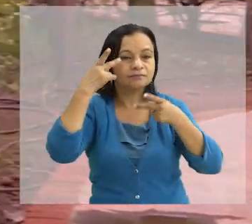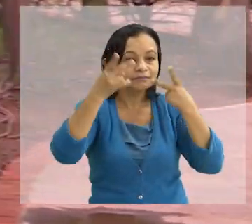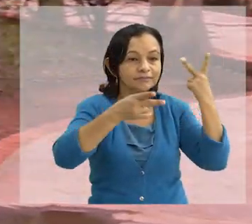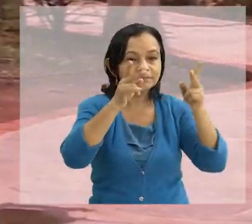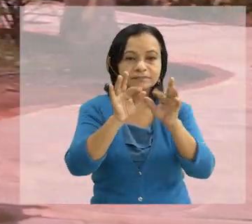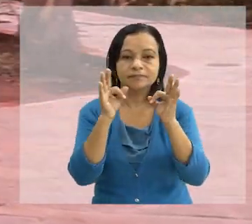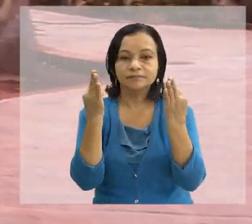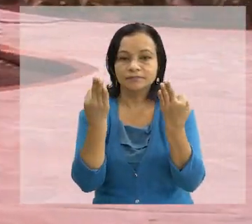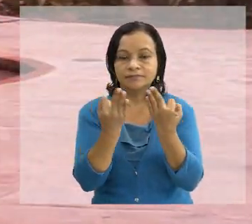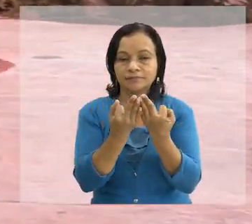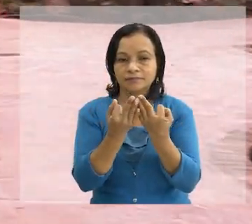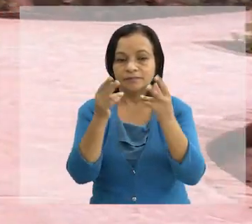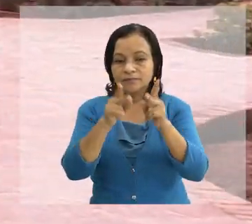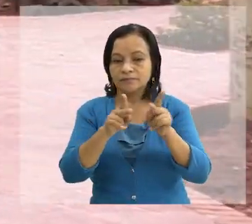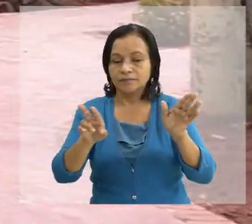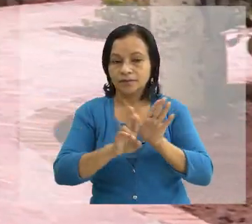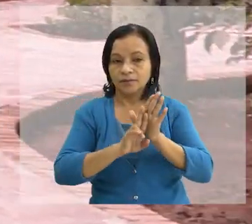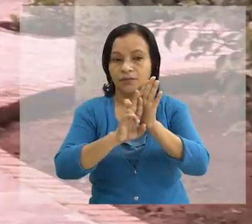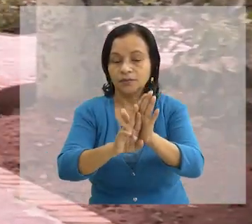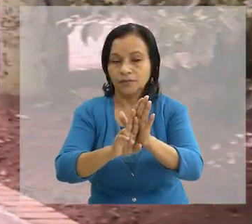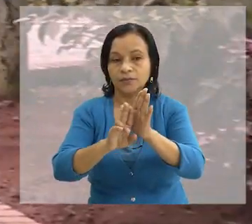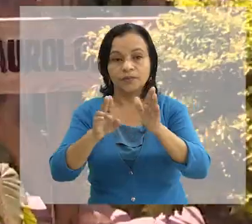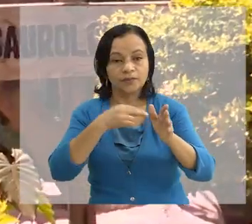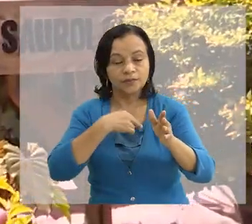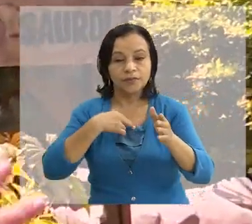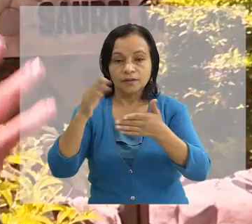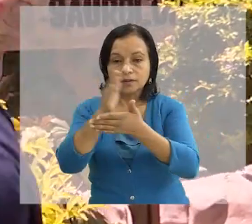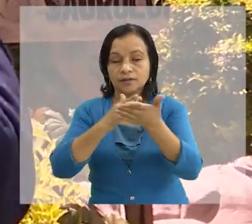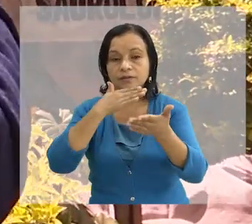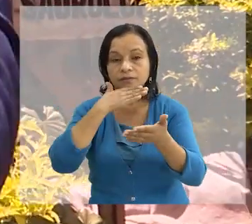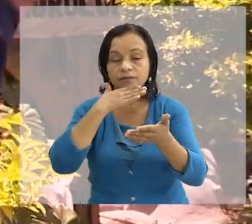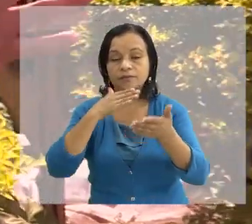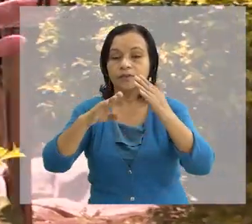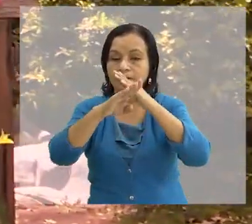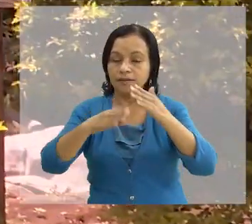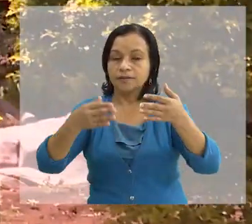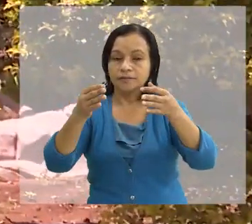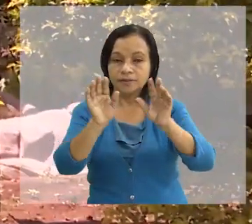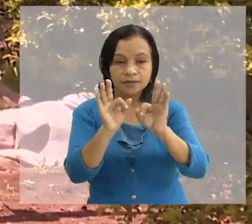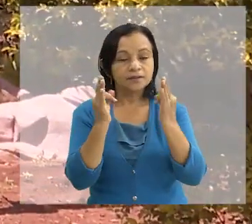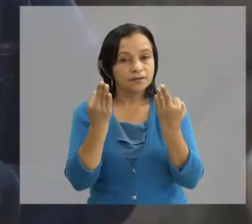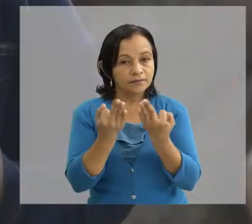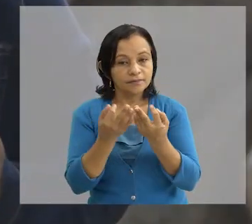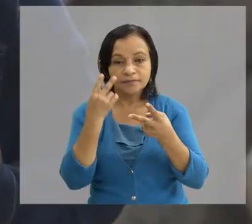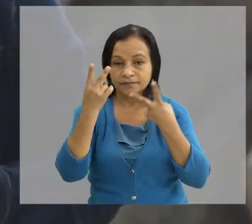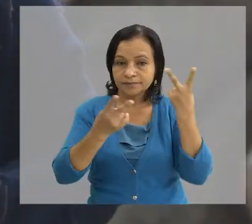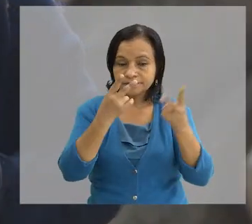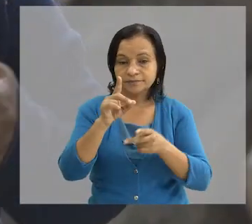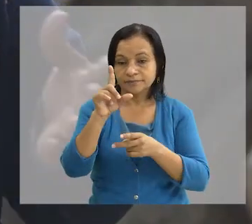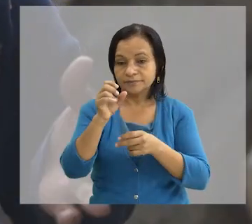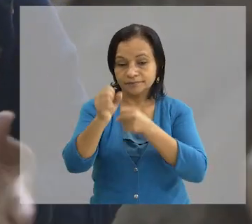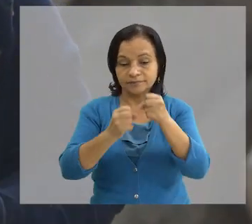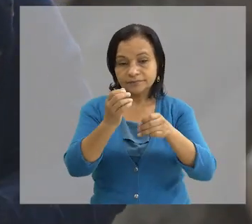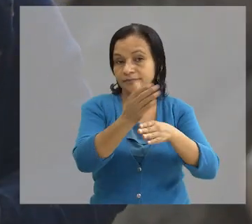Pues actualmente cuenta con planes de respuesta y protocolos de actuación Ante emergencias para tranquilidad de sus visitantes En estos 10 años, en